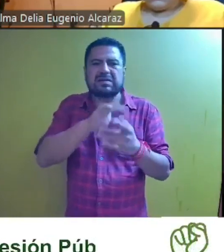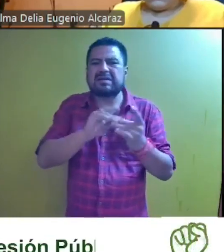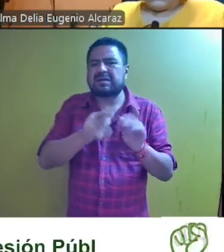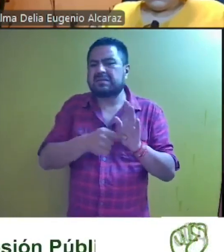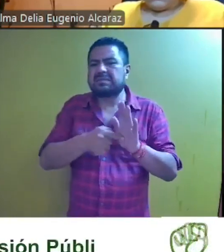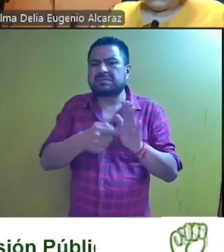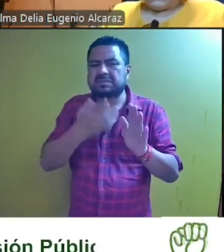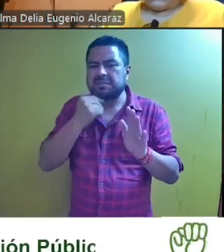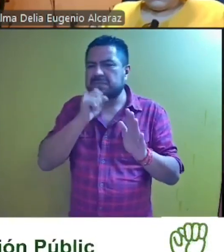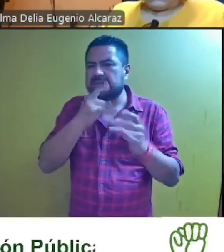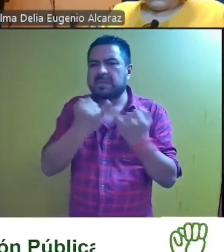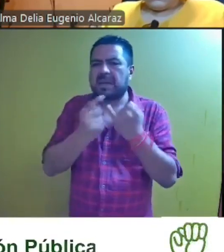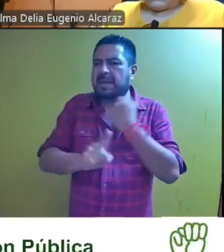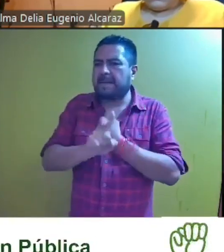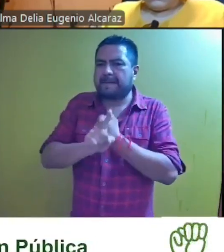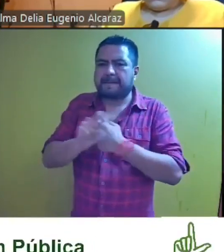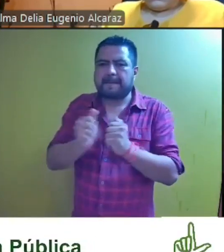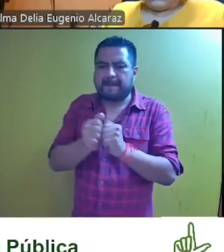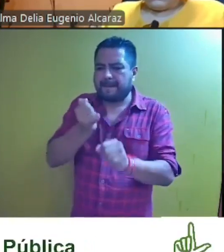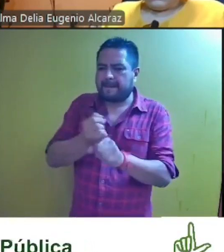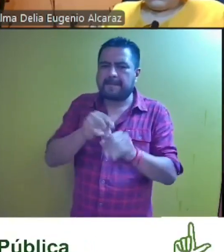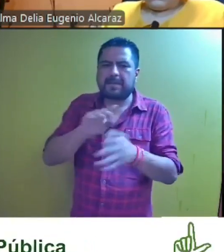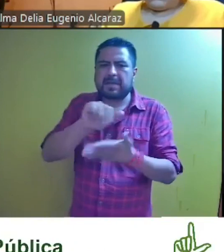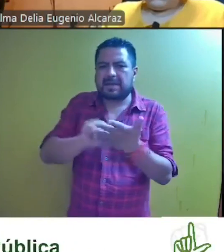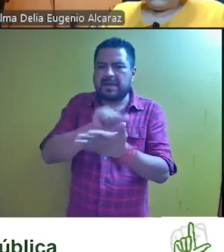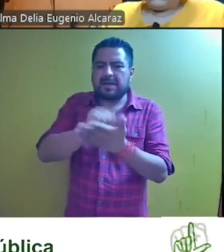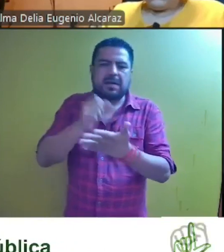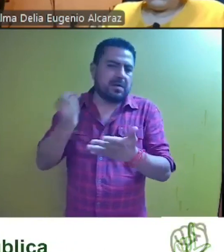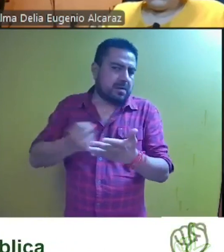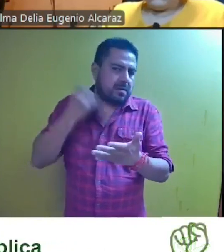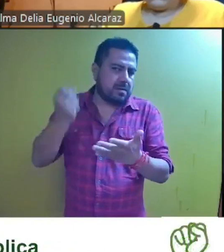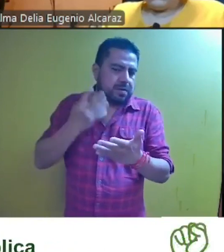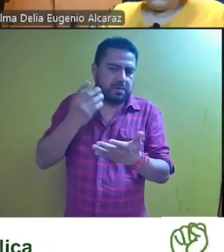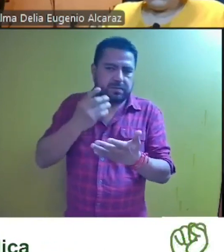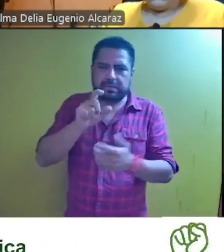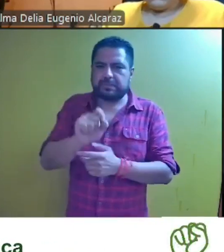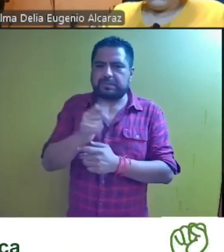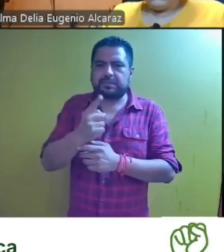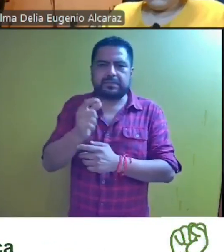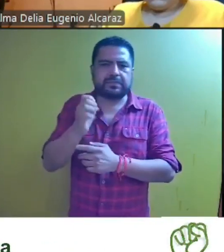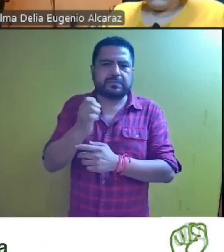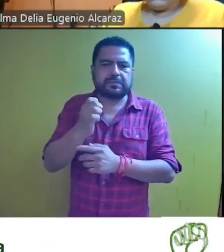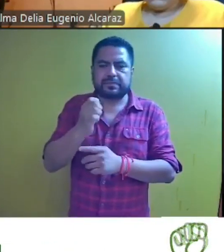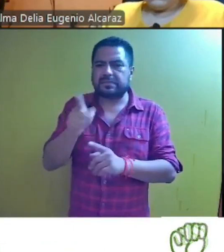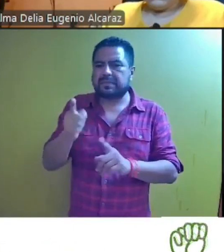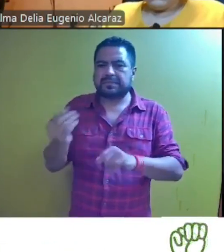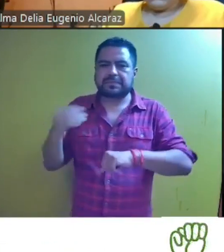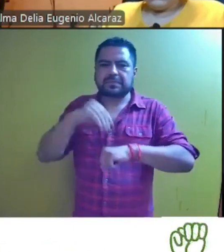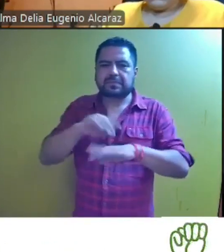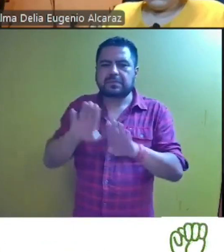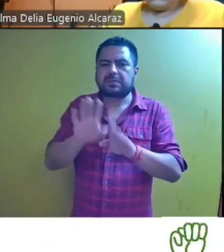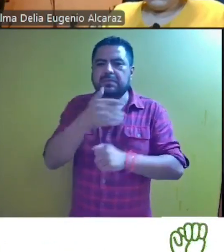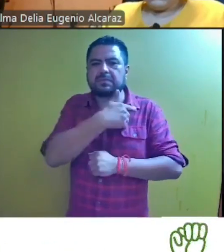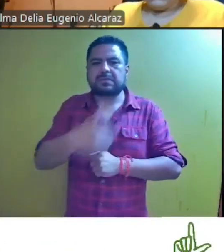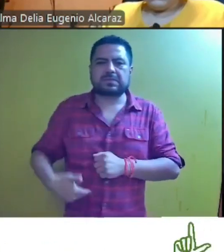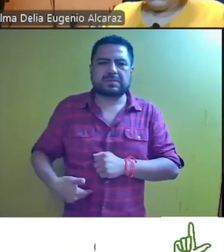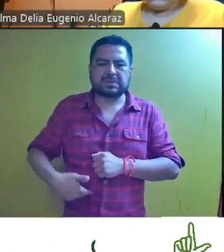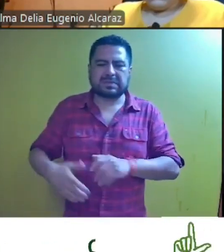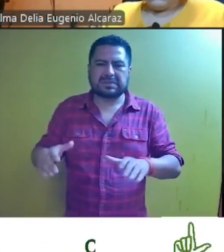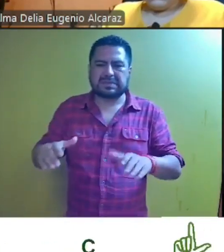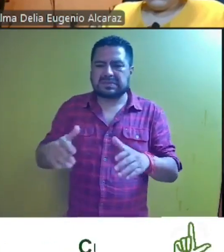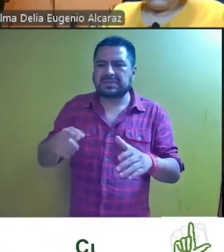se desvirtúan también del contenido del acta de la asamblea donde consta que el 21 de enero la actora fungió como presidenta de la asamblea